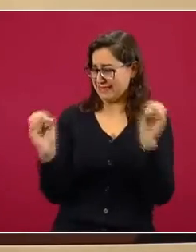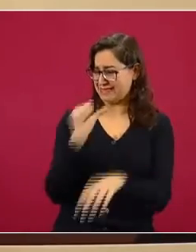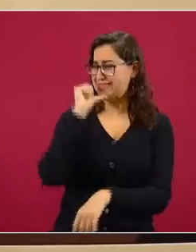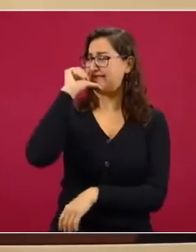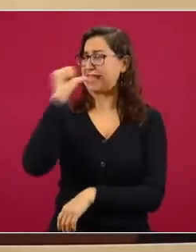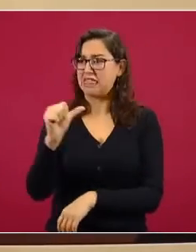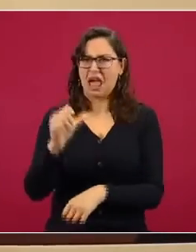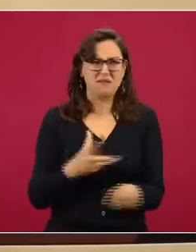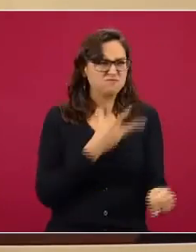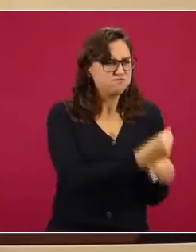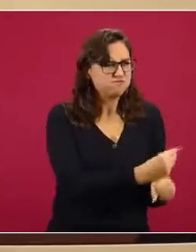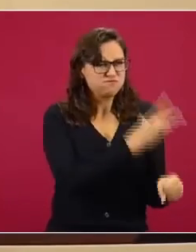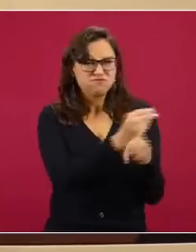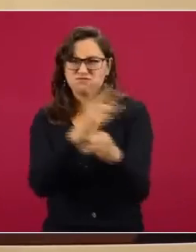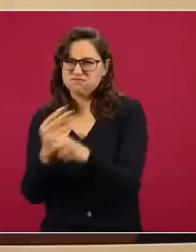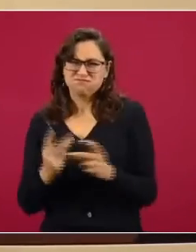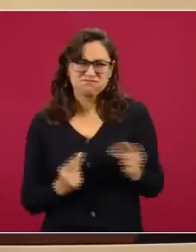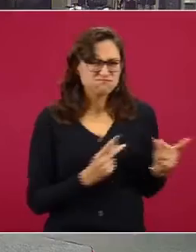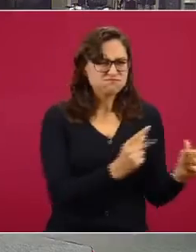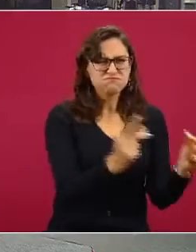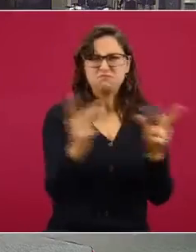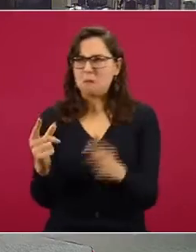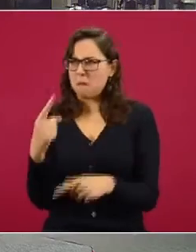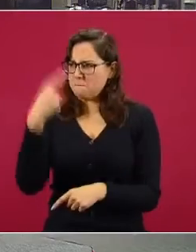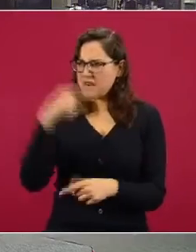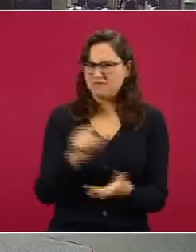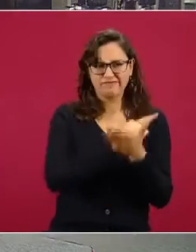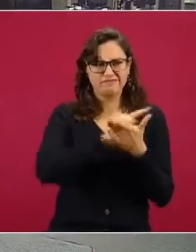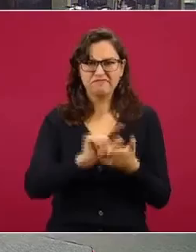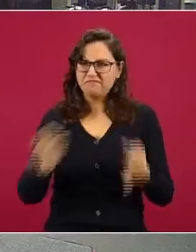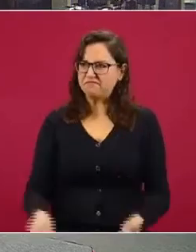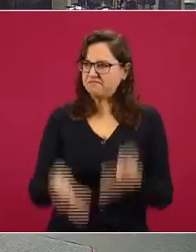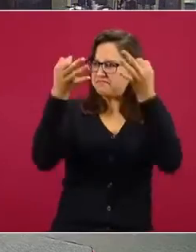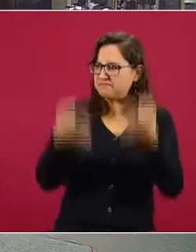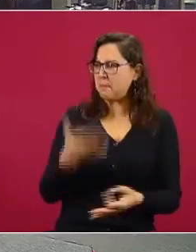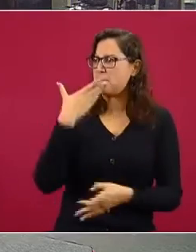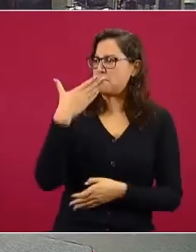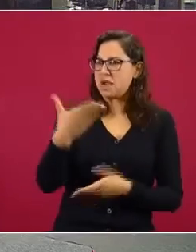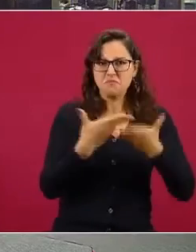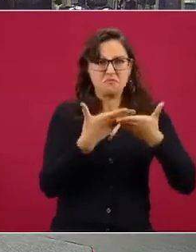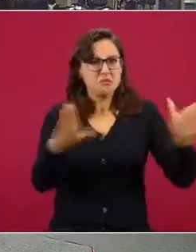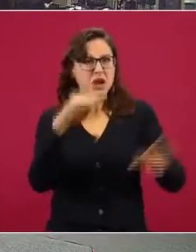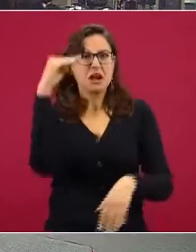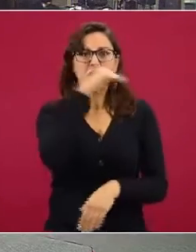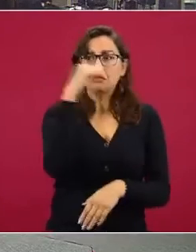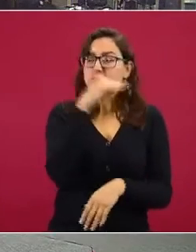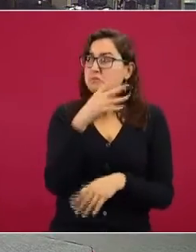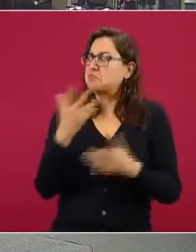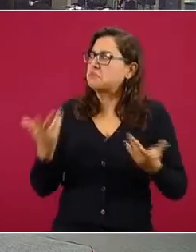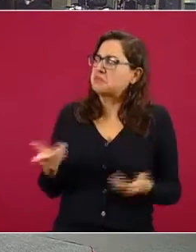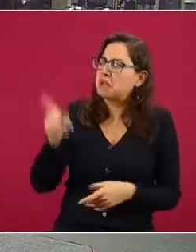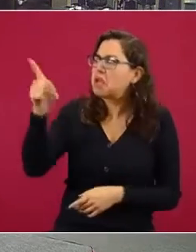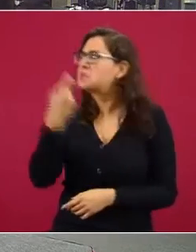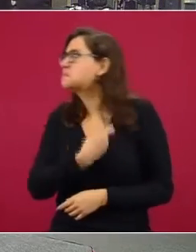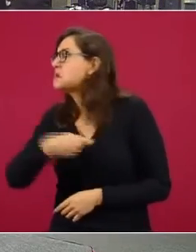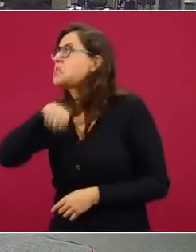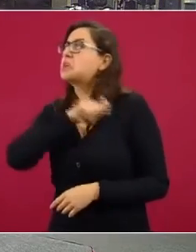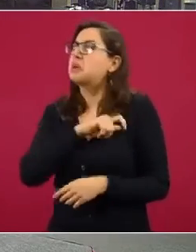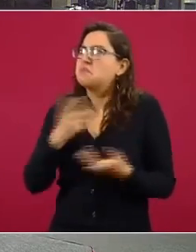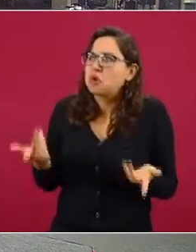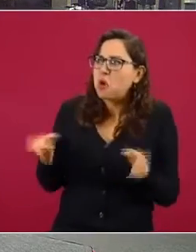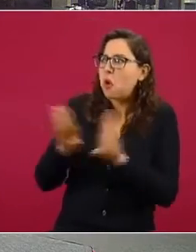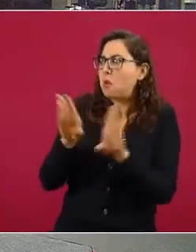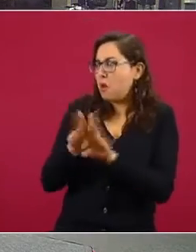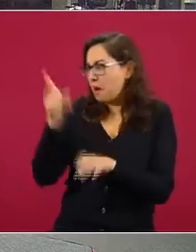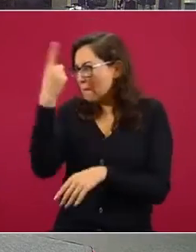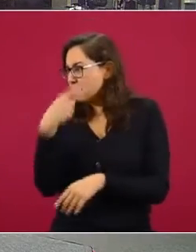capacidades y dar un servicio sanitario y digno público y digno todo lo contrario que sus impresentables autoridades comunitarias de